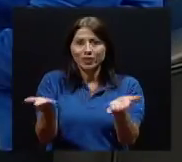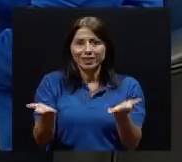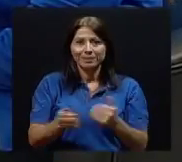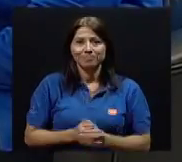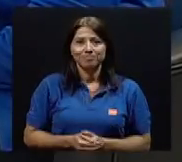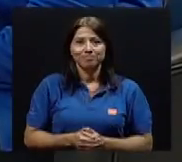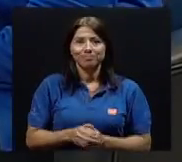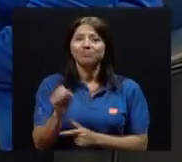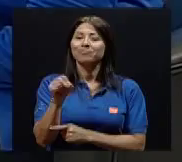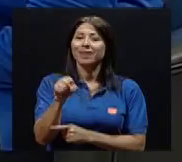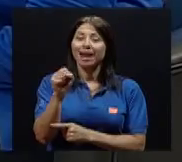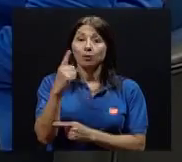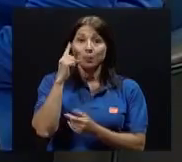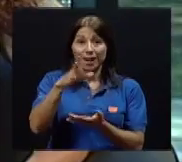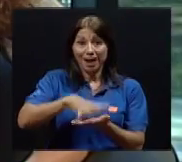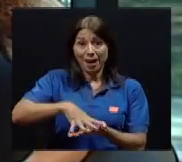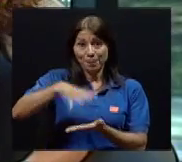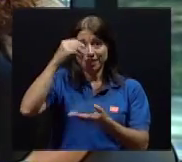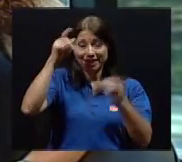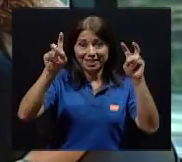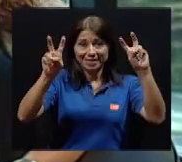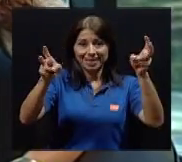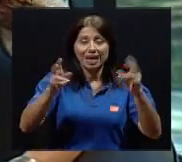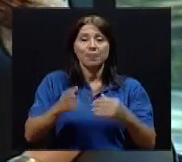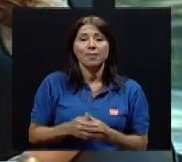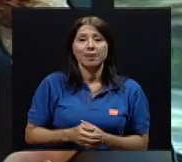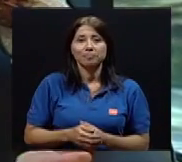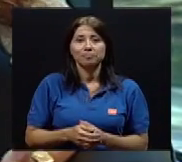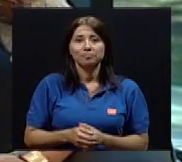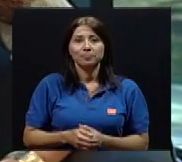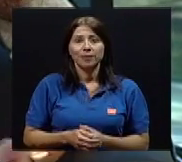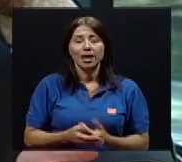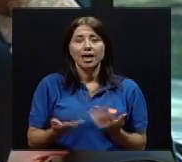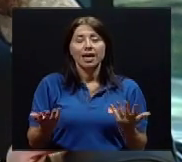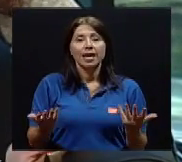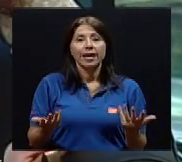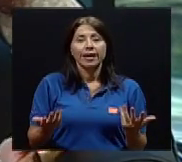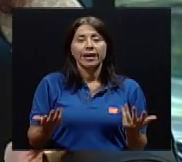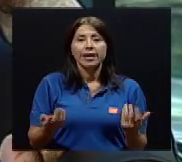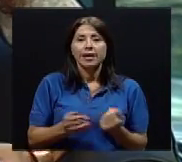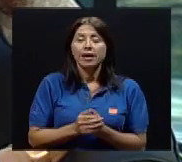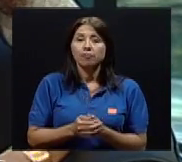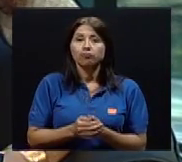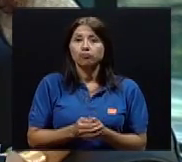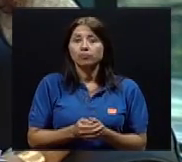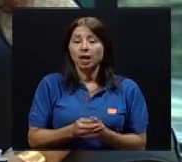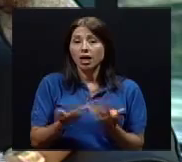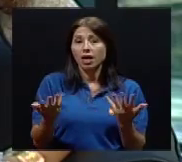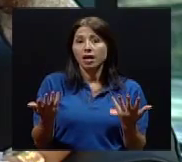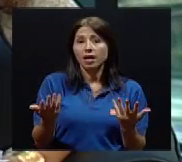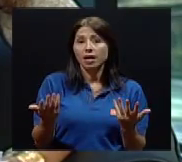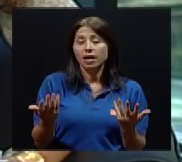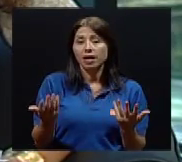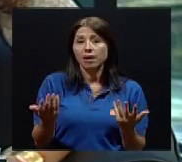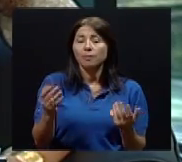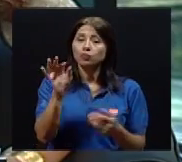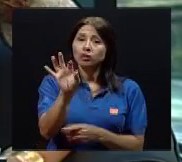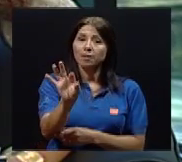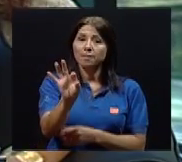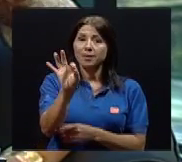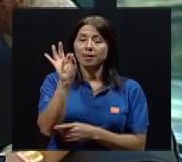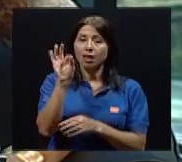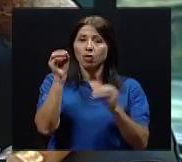Para aprender sobre este tema, hemos tenido la invitación a la